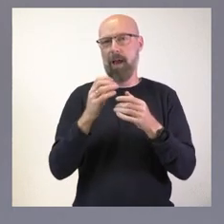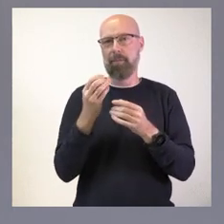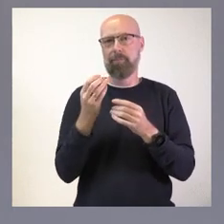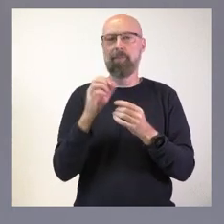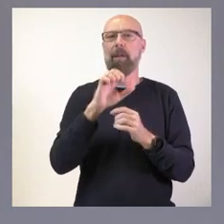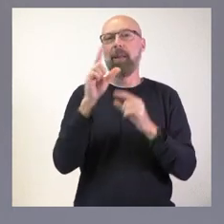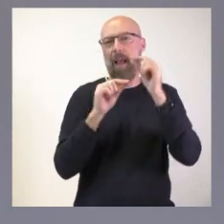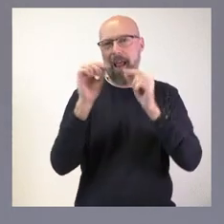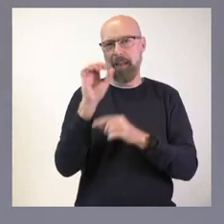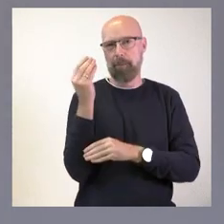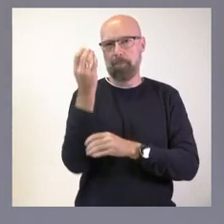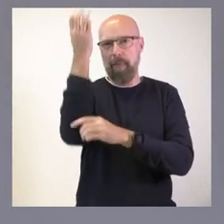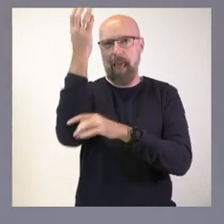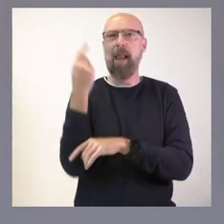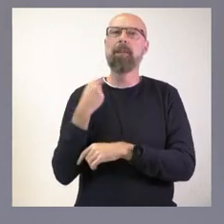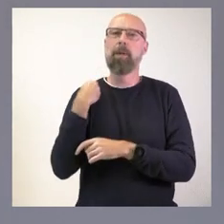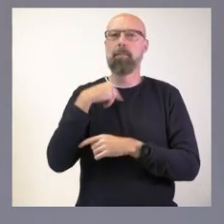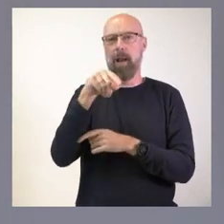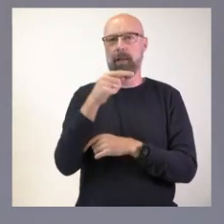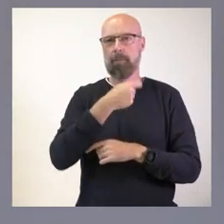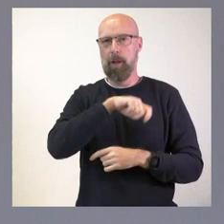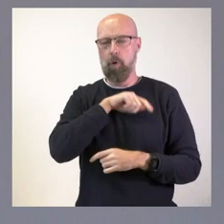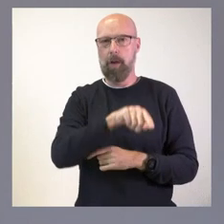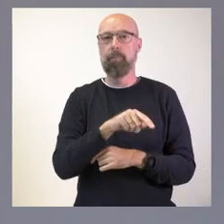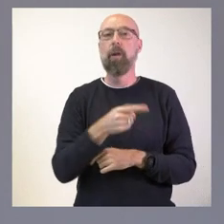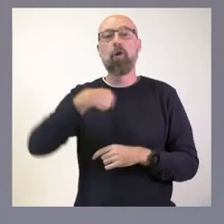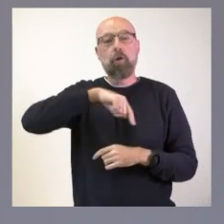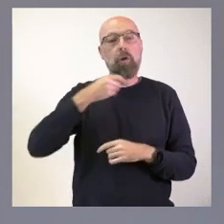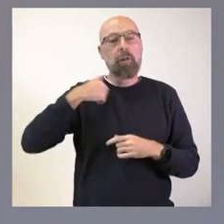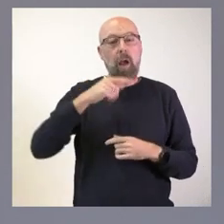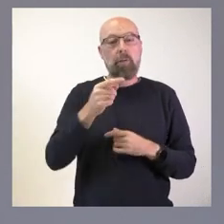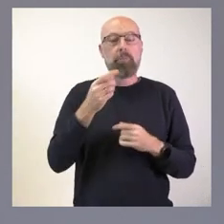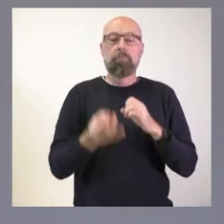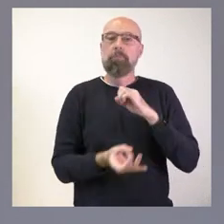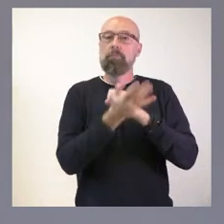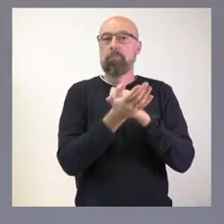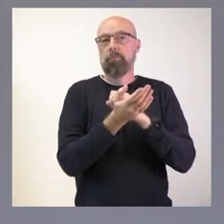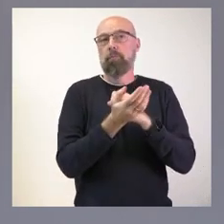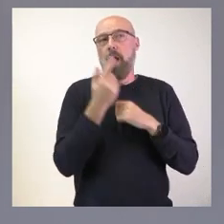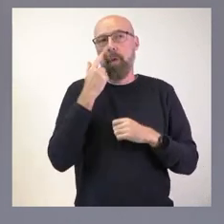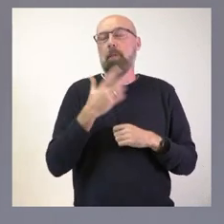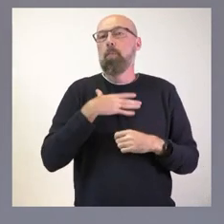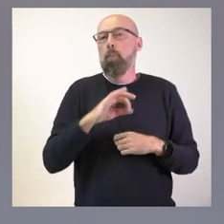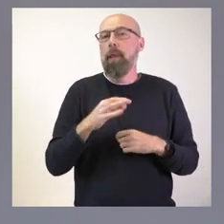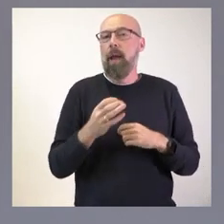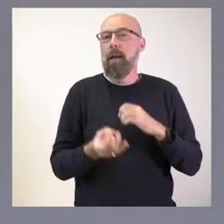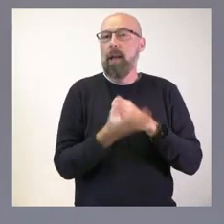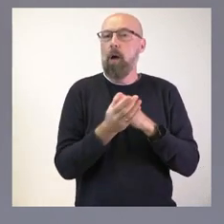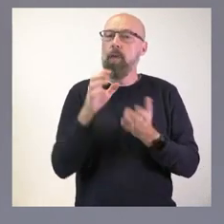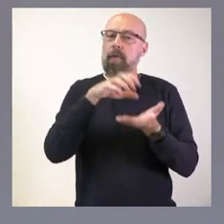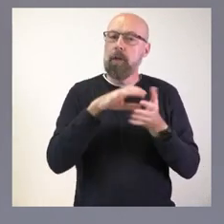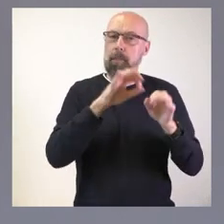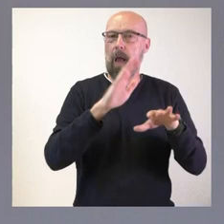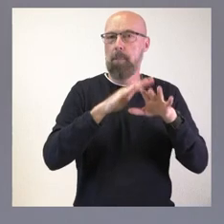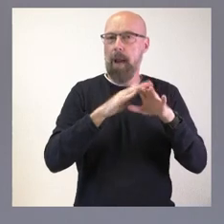cuando obtuvimos desde la Junta de Castilla y León para nuestra comunidad autónoma la posibilidad de un centro hub de emprendimiento por parte